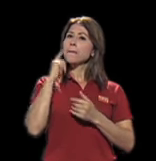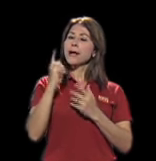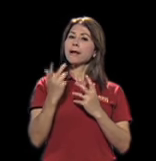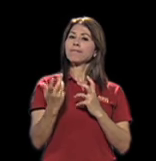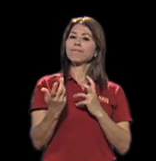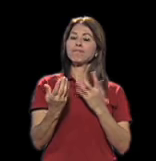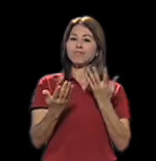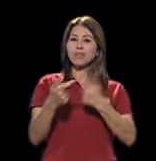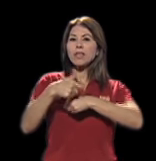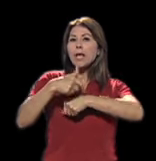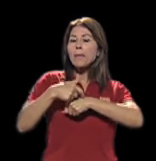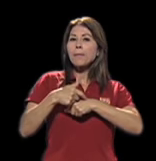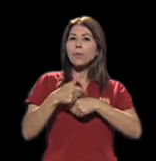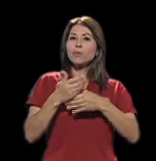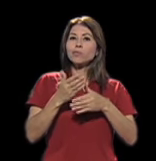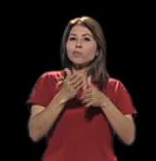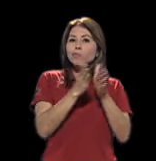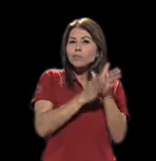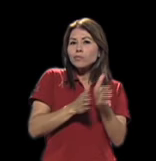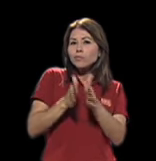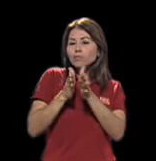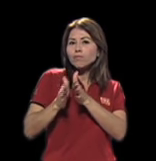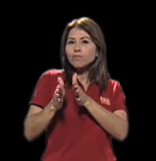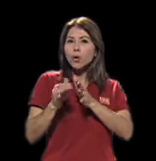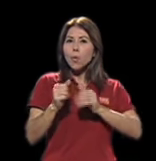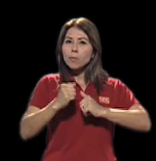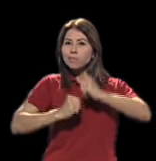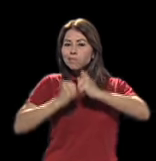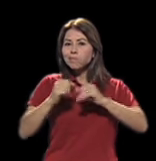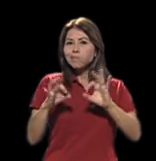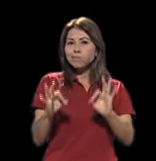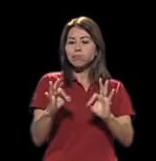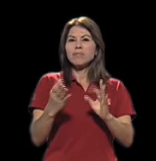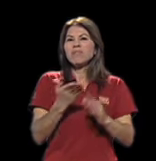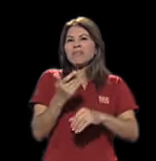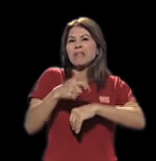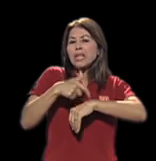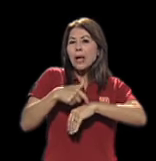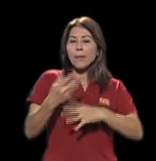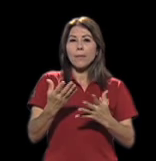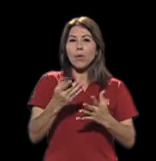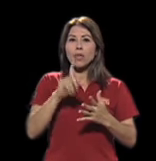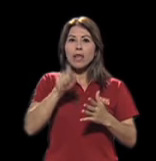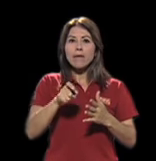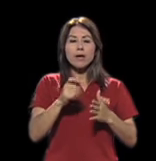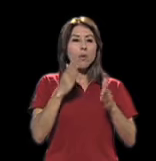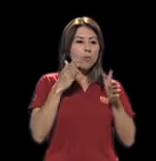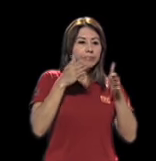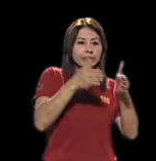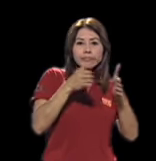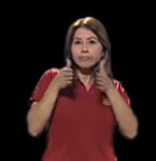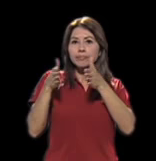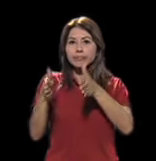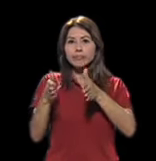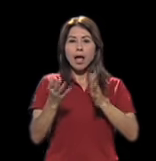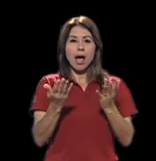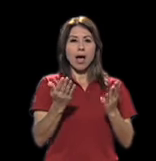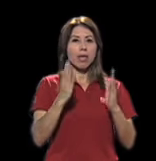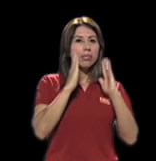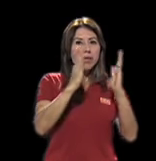tiempo, ¿verdad? Puede ser también un tema complicado de que tanto tiempo, que tanta atención se le dedica a uno o a otro, ¿verdad?